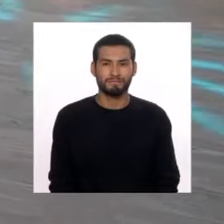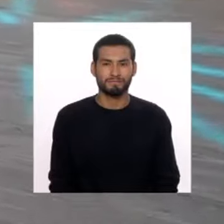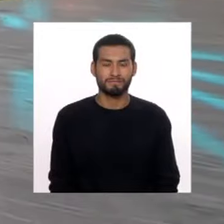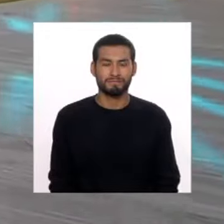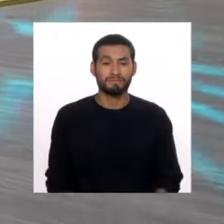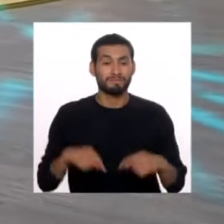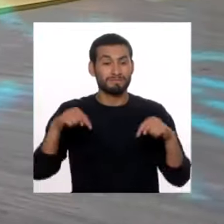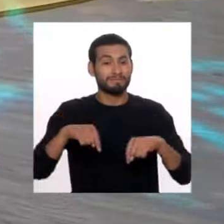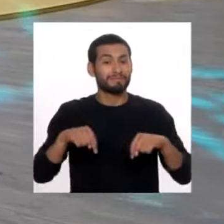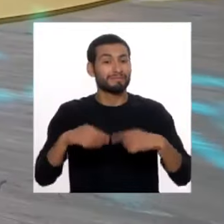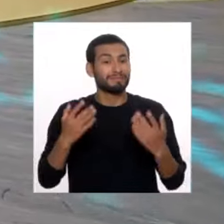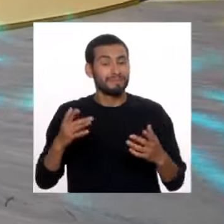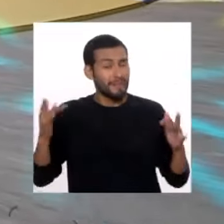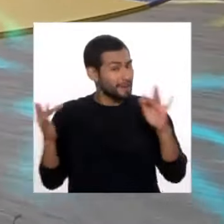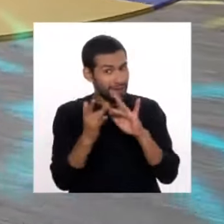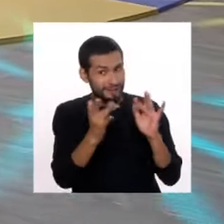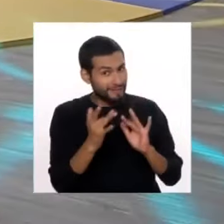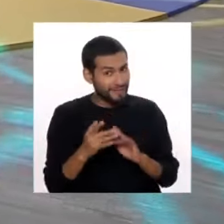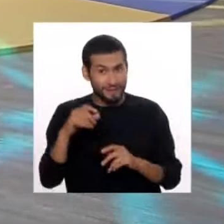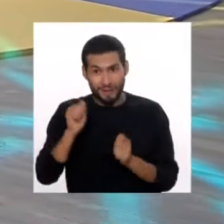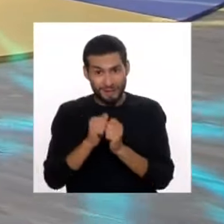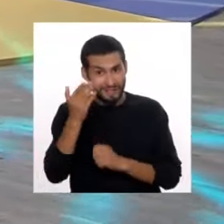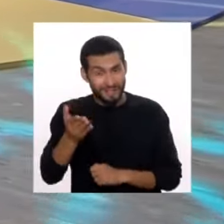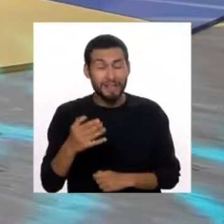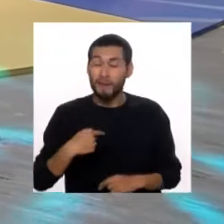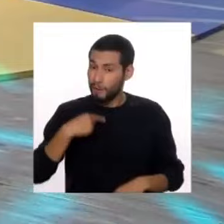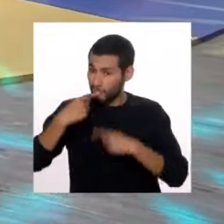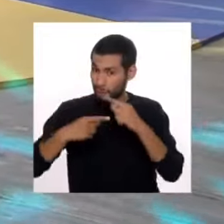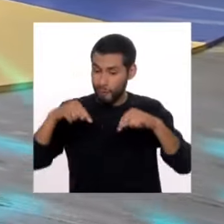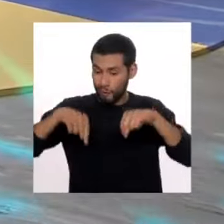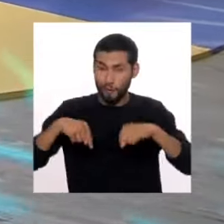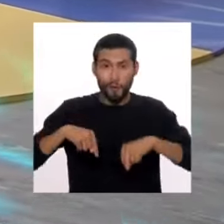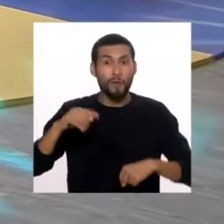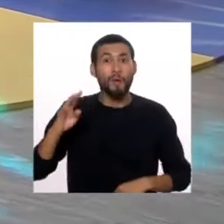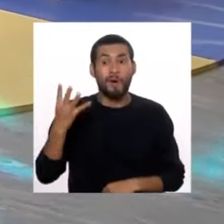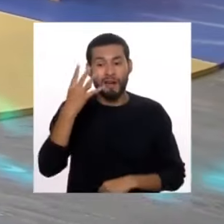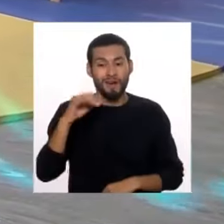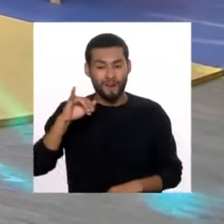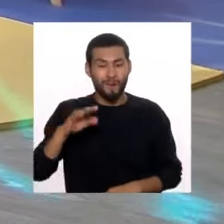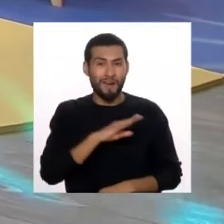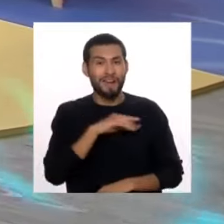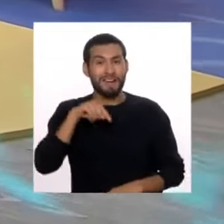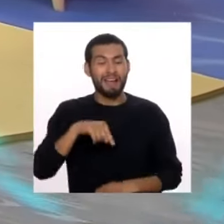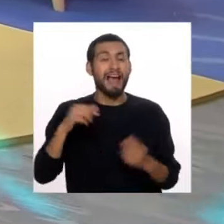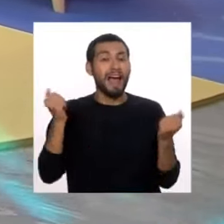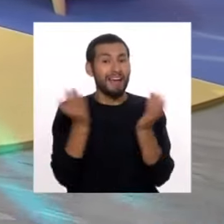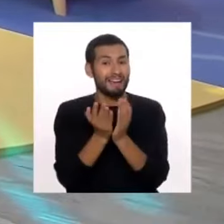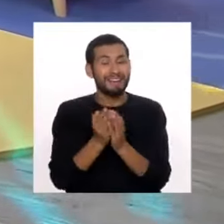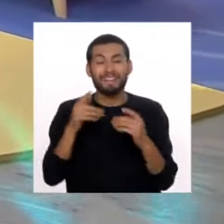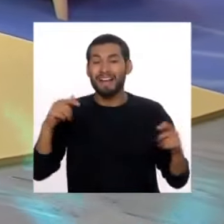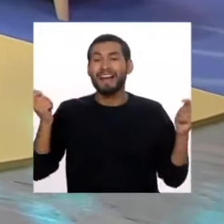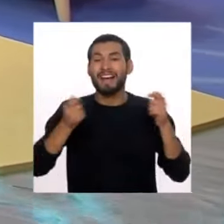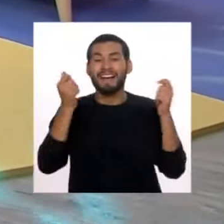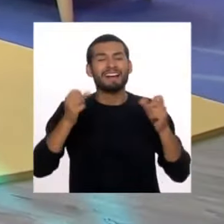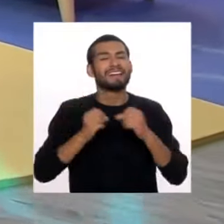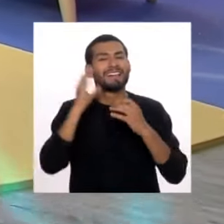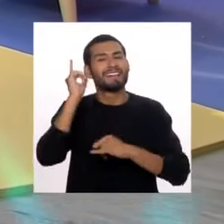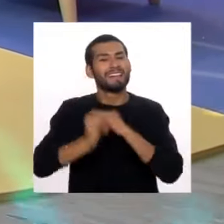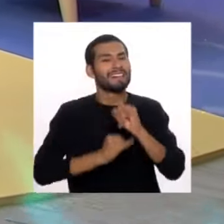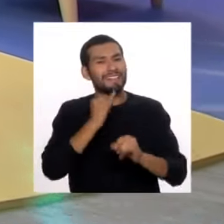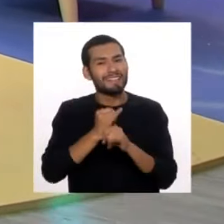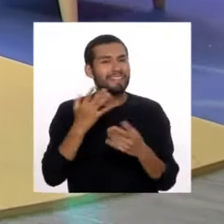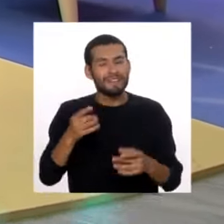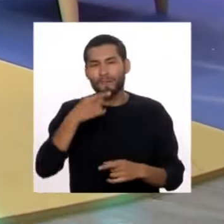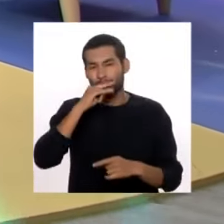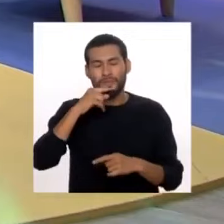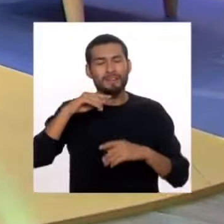Y ya estamos conectadísimos contigo y te quiero contar que hoy es el cuarto jueves del mes de abril. Se celebra el Día Internacional